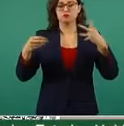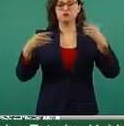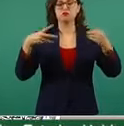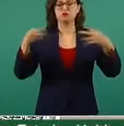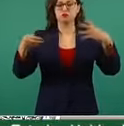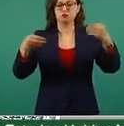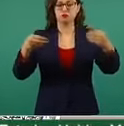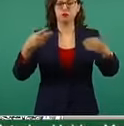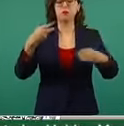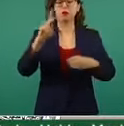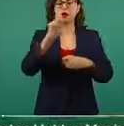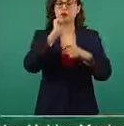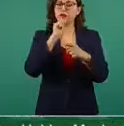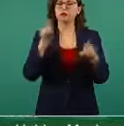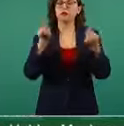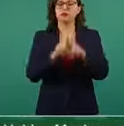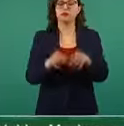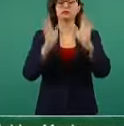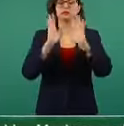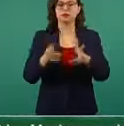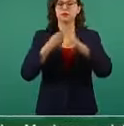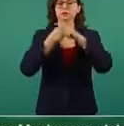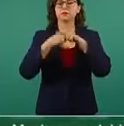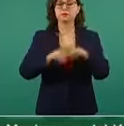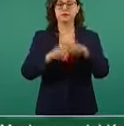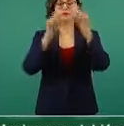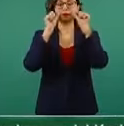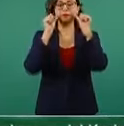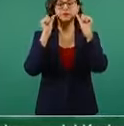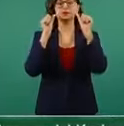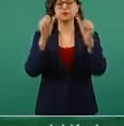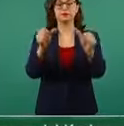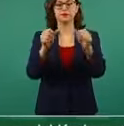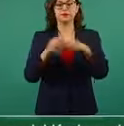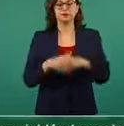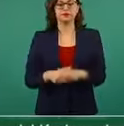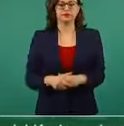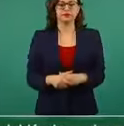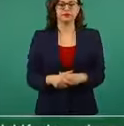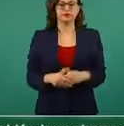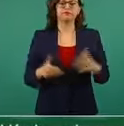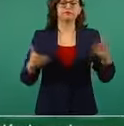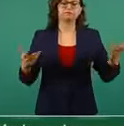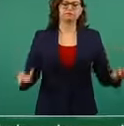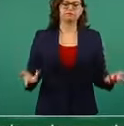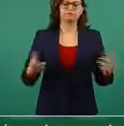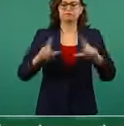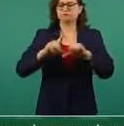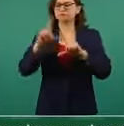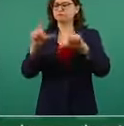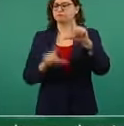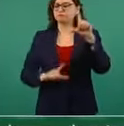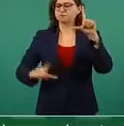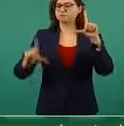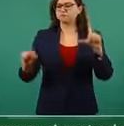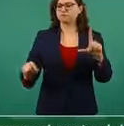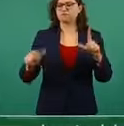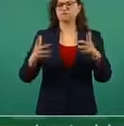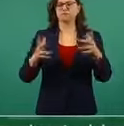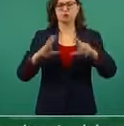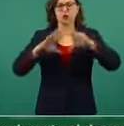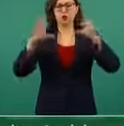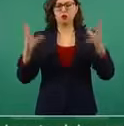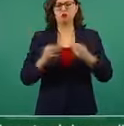está atendiendo en general en el país, hay una disminución de la pandemia